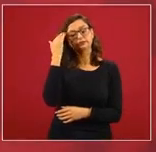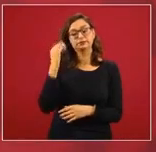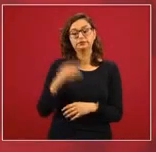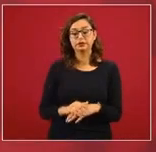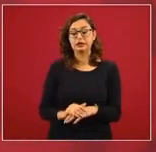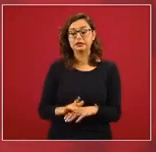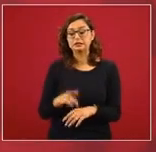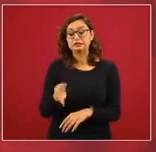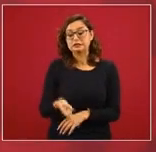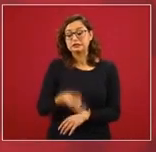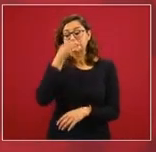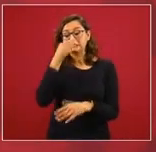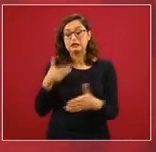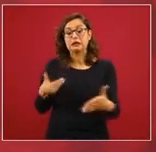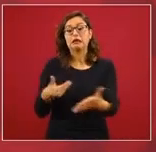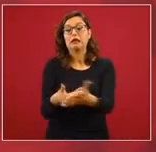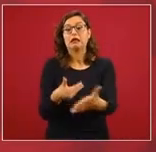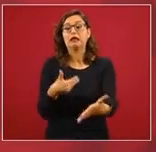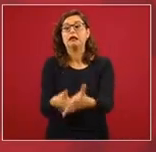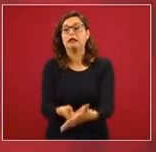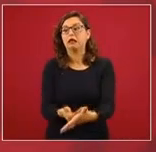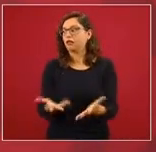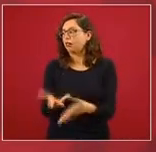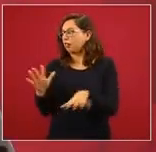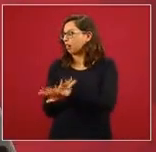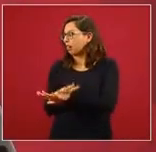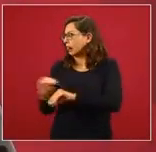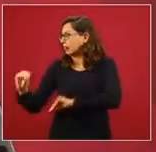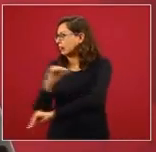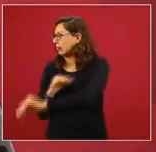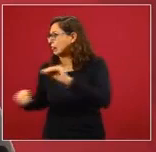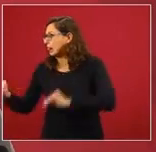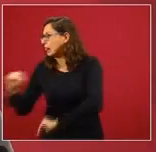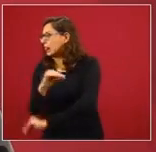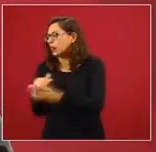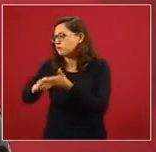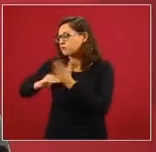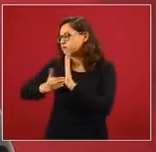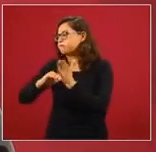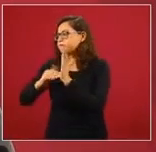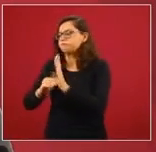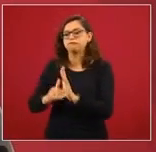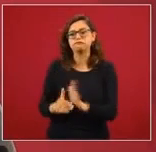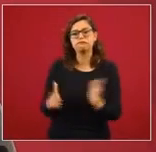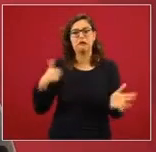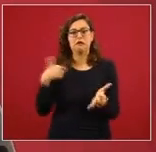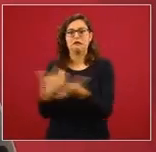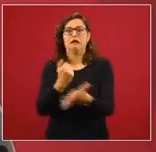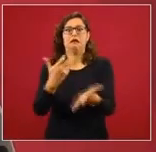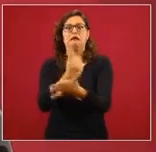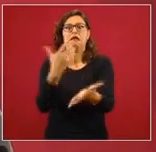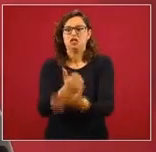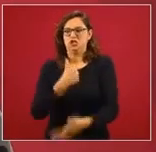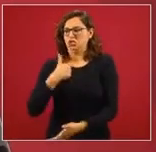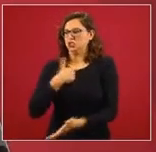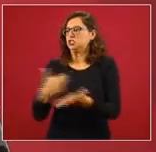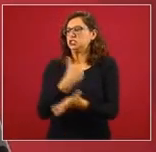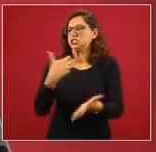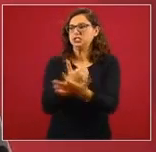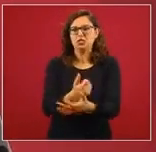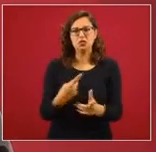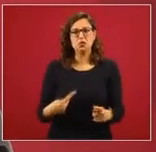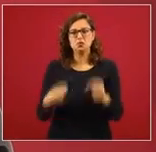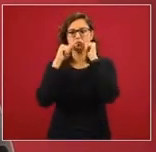hora por los cargos. No es triunfar a toda costa, sin escrúpulos morales de ninguna índole.